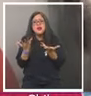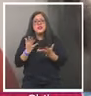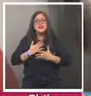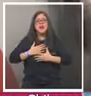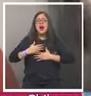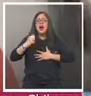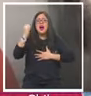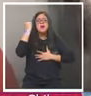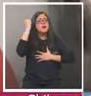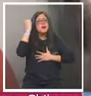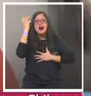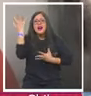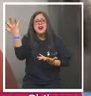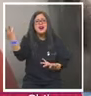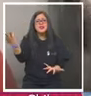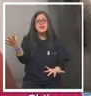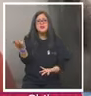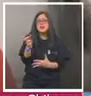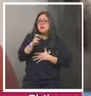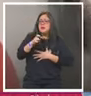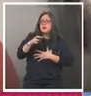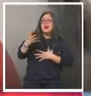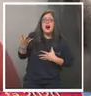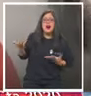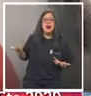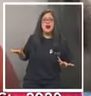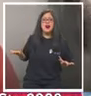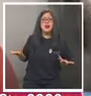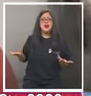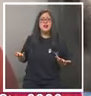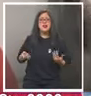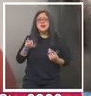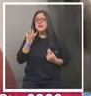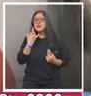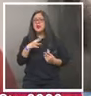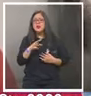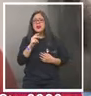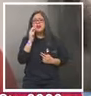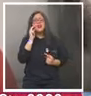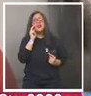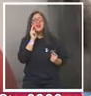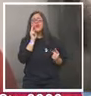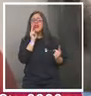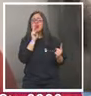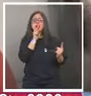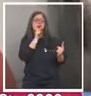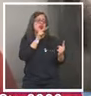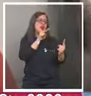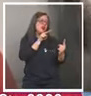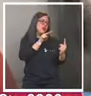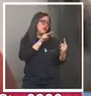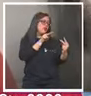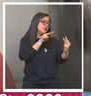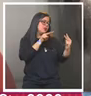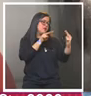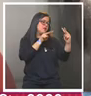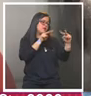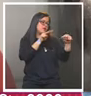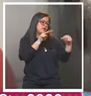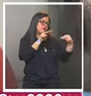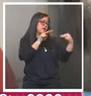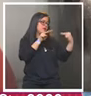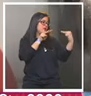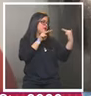algo le pasa. Tan solo veo un vacío en su mirada.